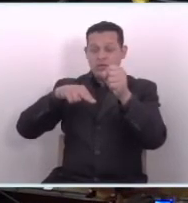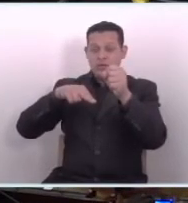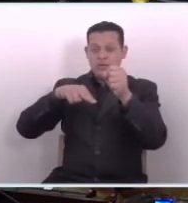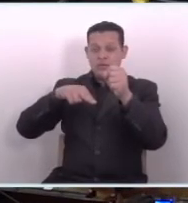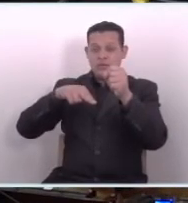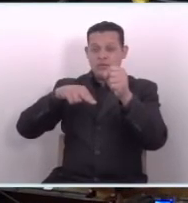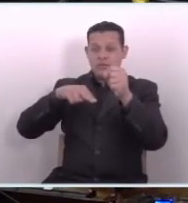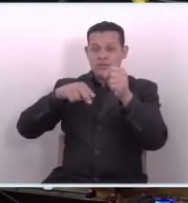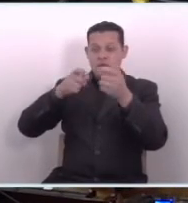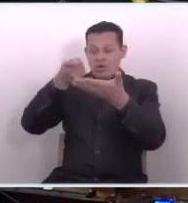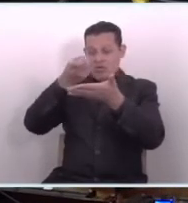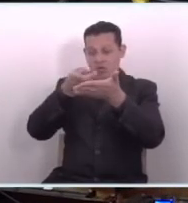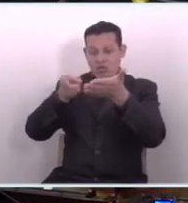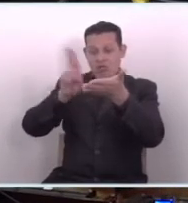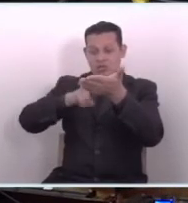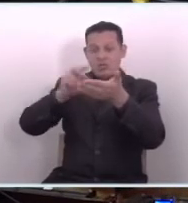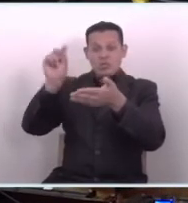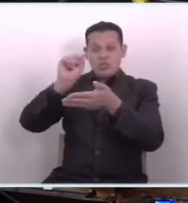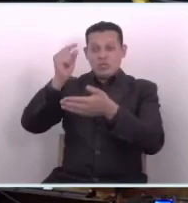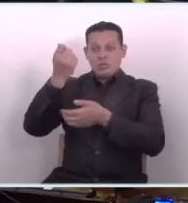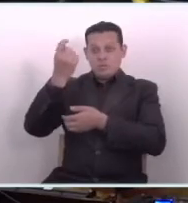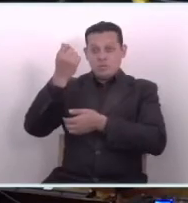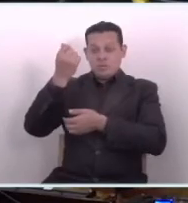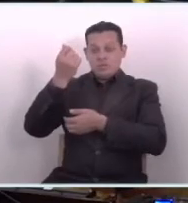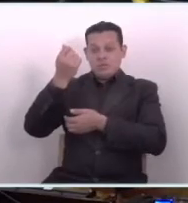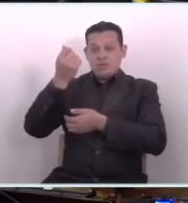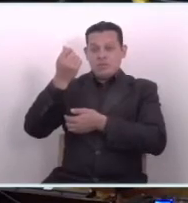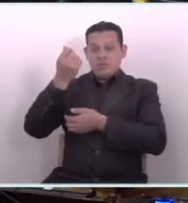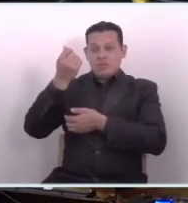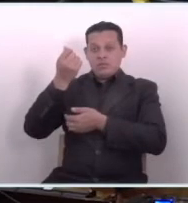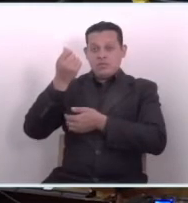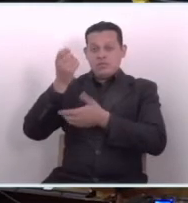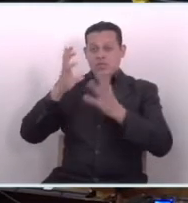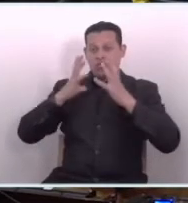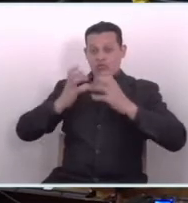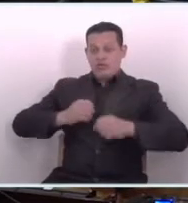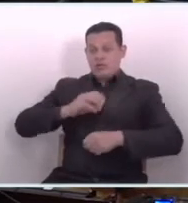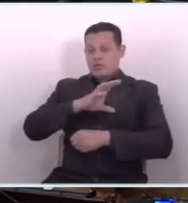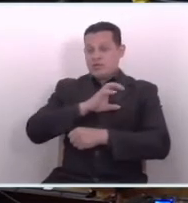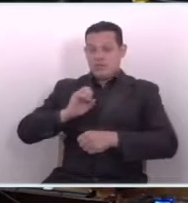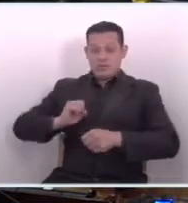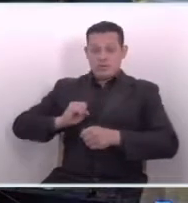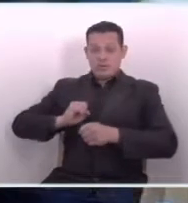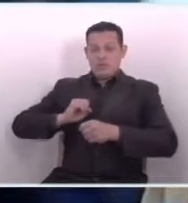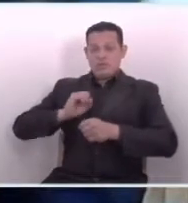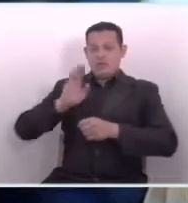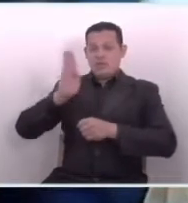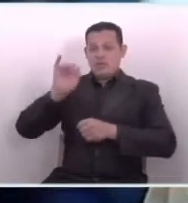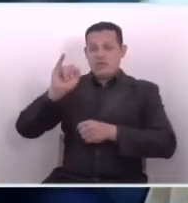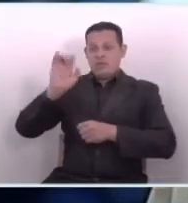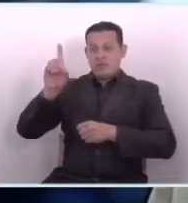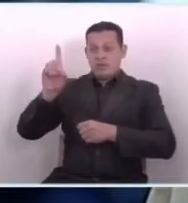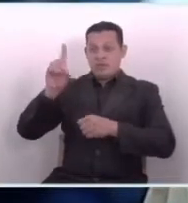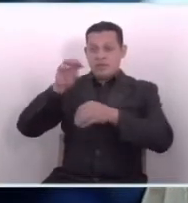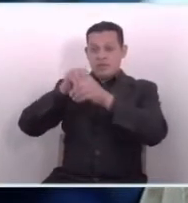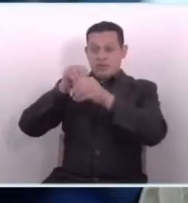un contrato de préstamo que se hizo con el Estado salvadoreño y el Banco Interamericano de Desarrollo, BID.